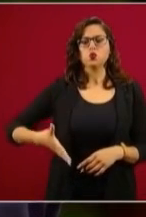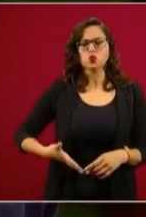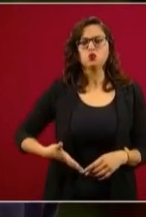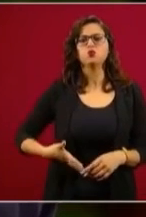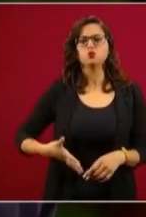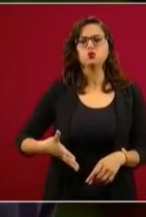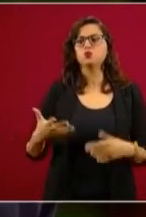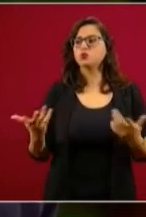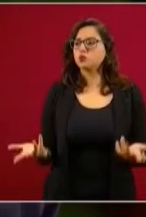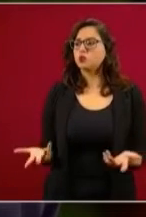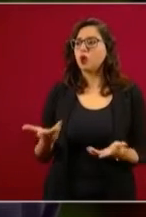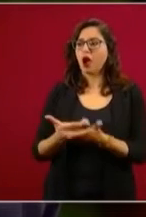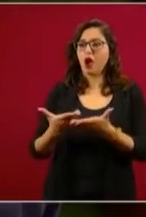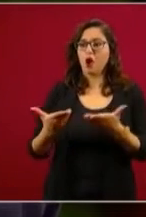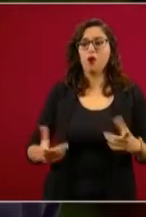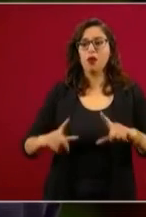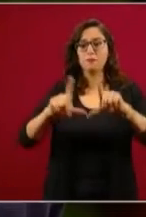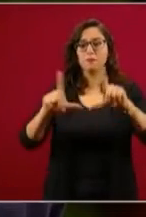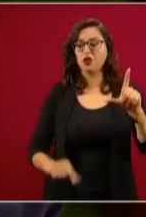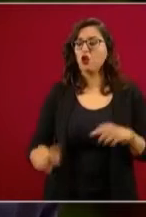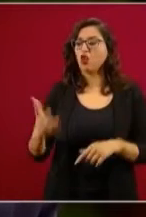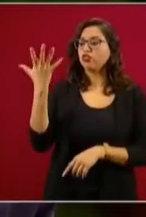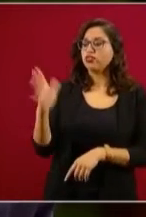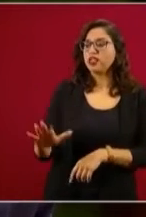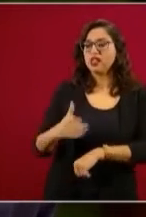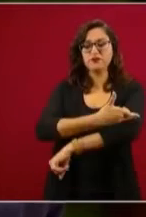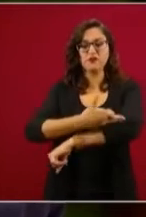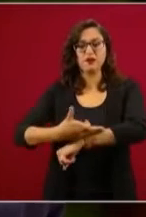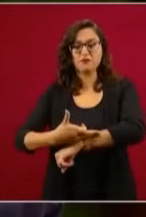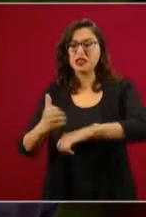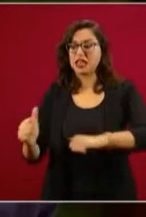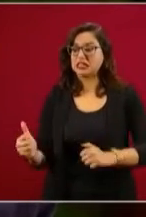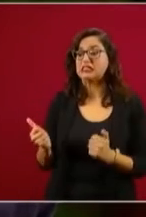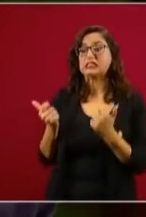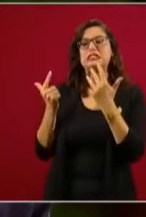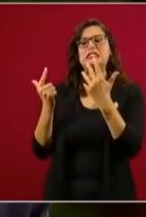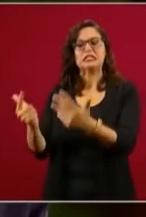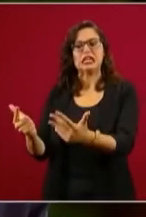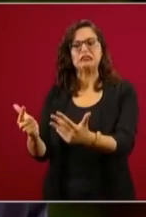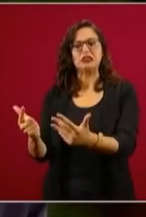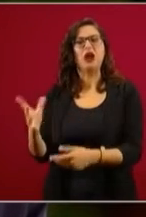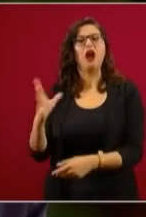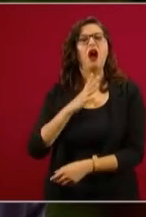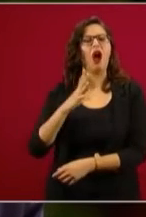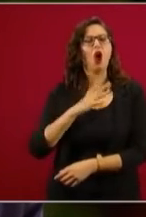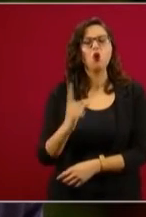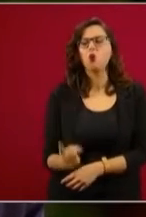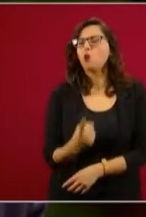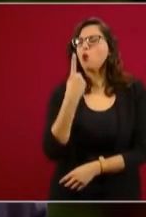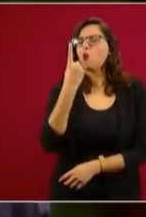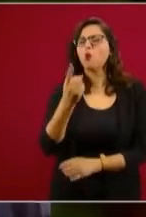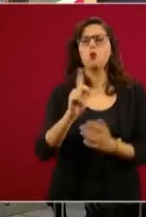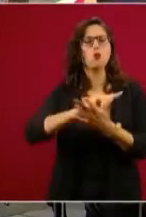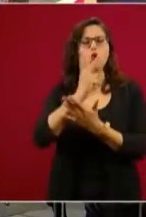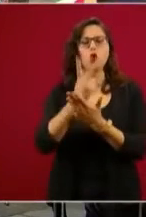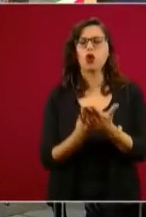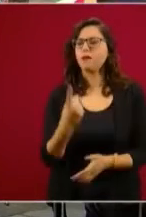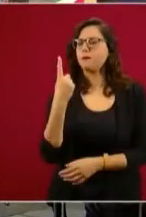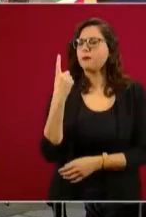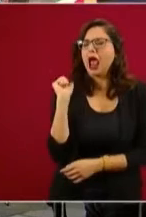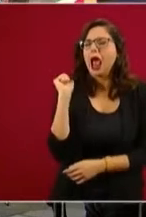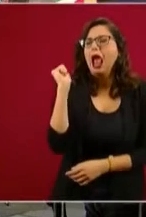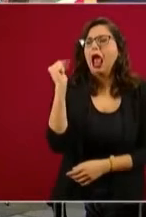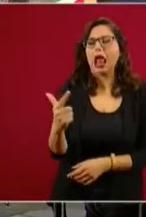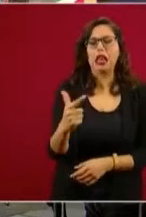si son falsas o no, pero en realidad yo creo que no sé